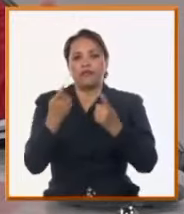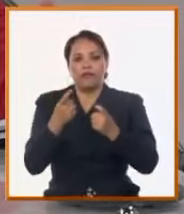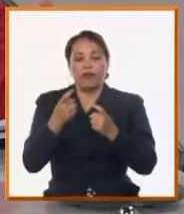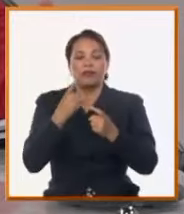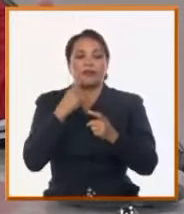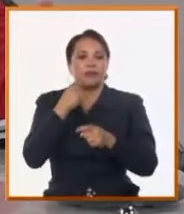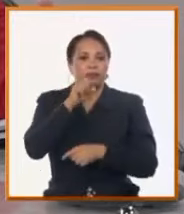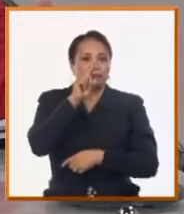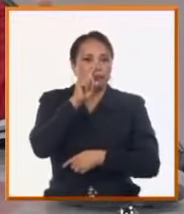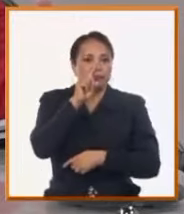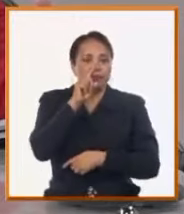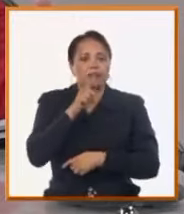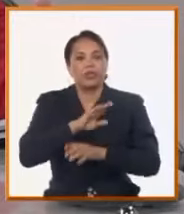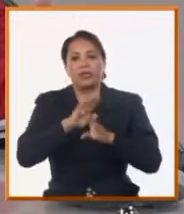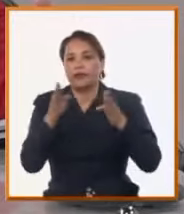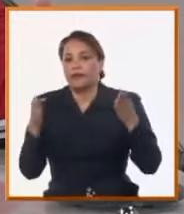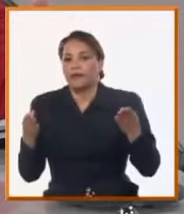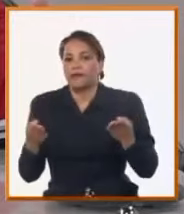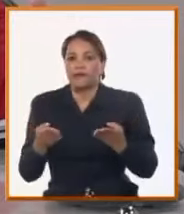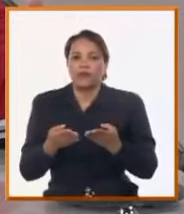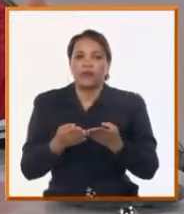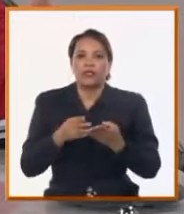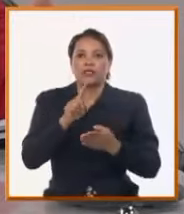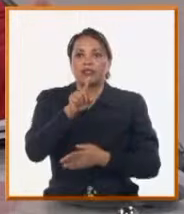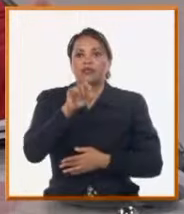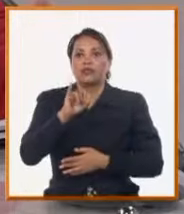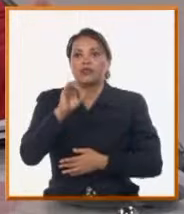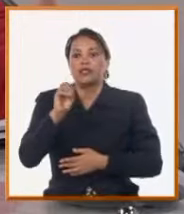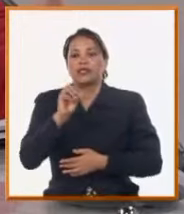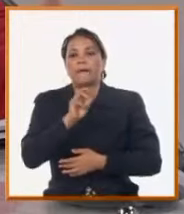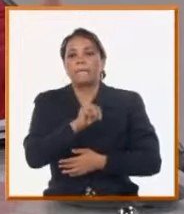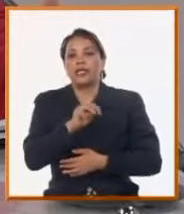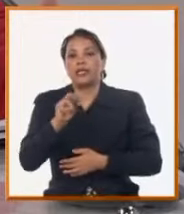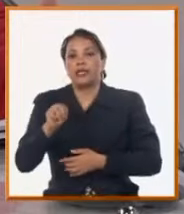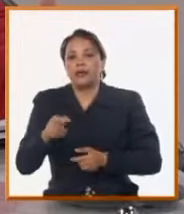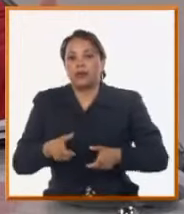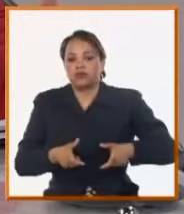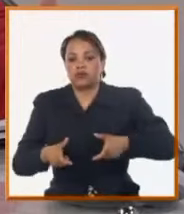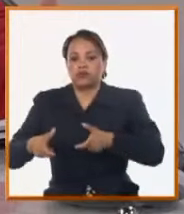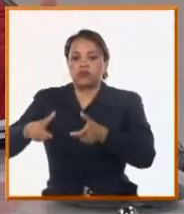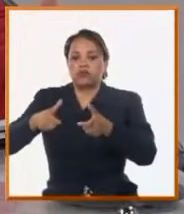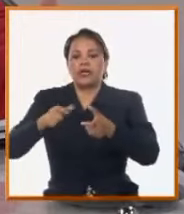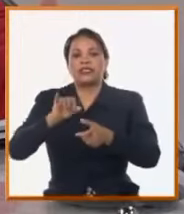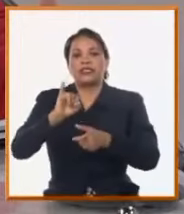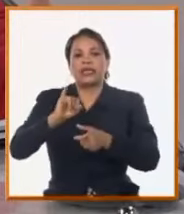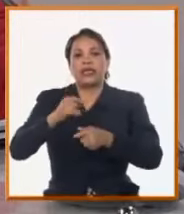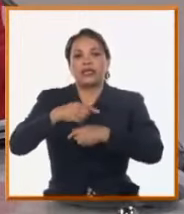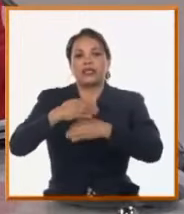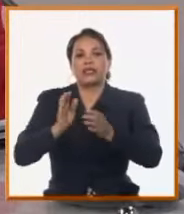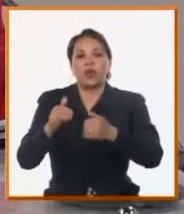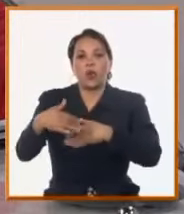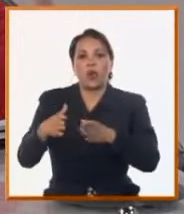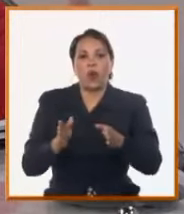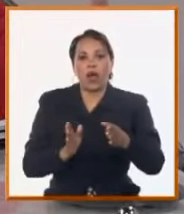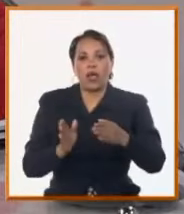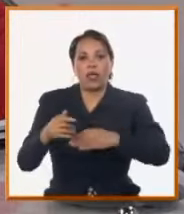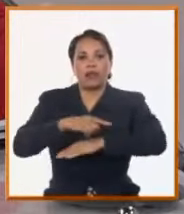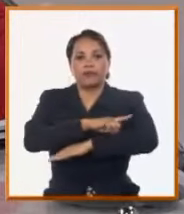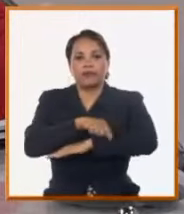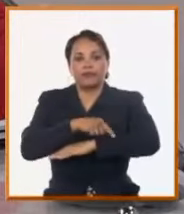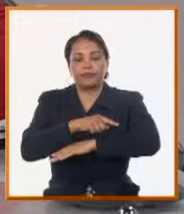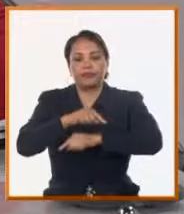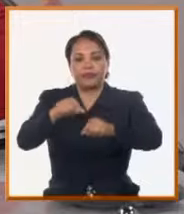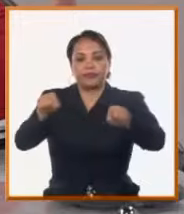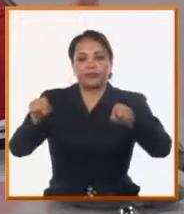obra, que tiene que ver con todo un lazo de 160 milímetros, alrededor de 6 manzanas, que son las más afectadas, donde vamos a aprovechar